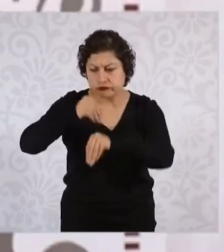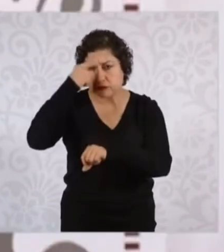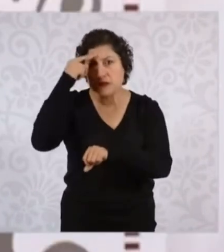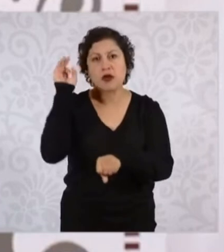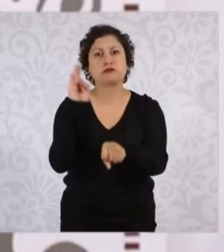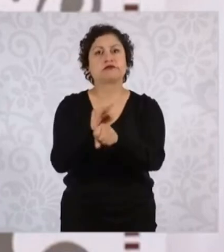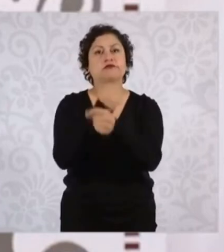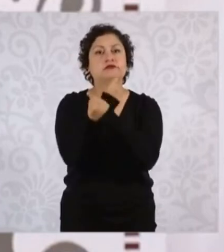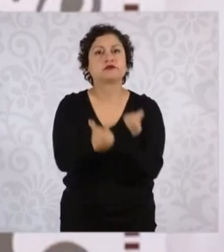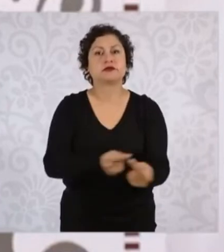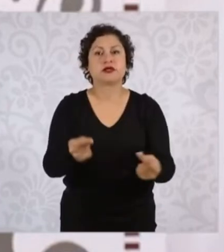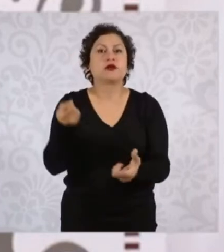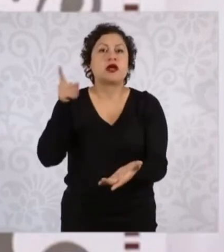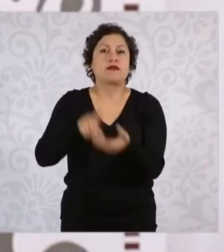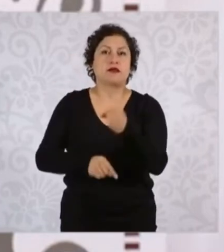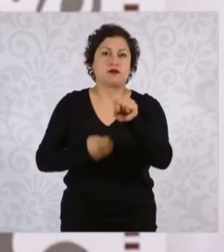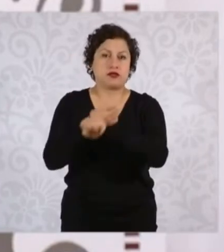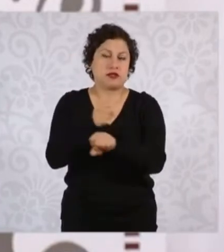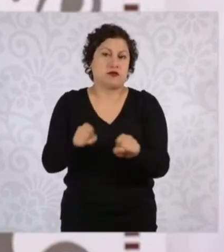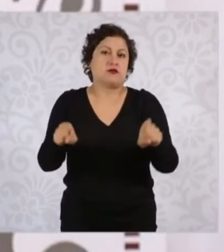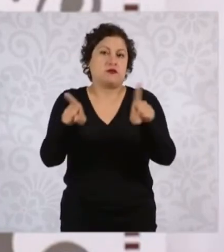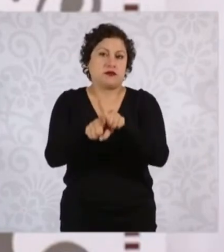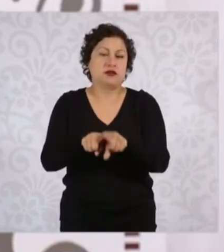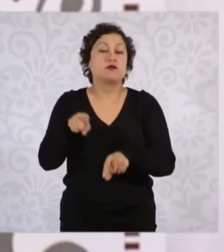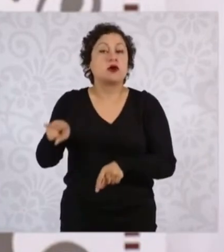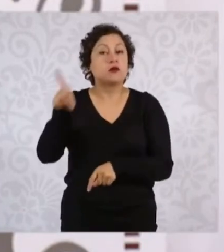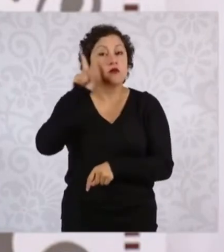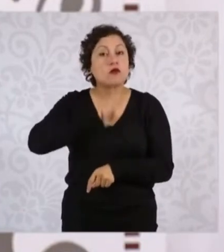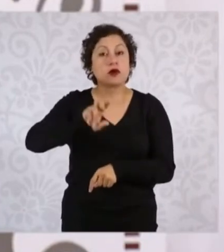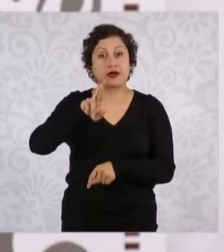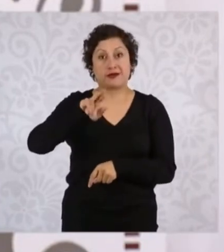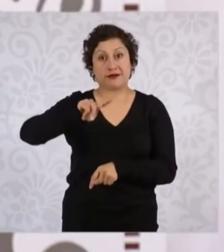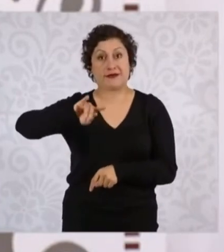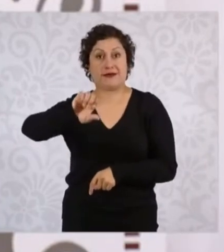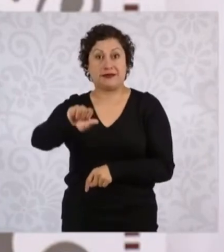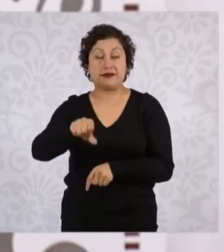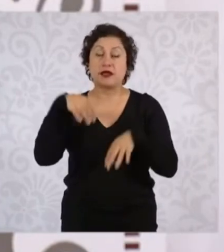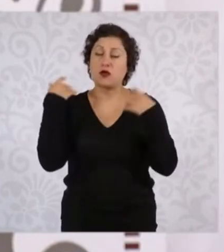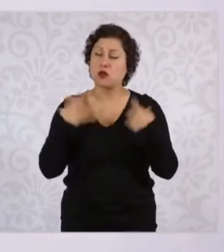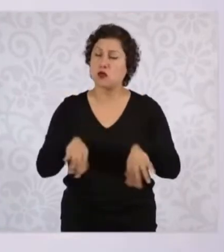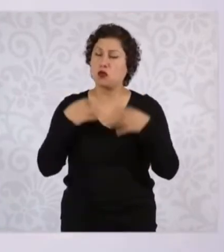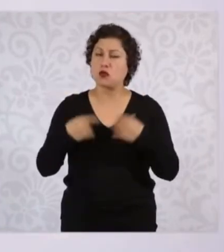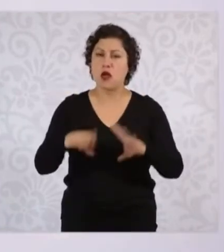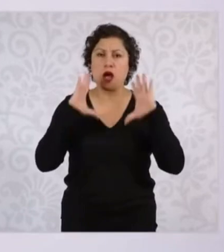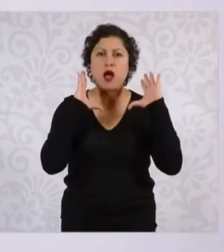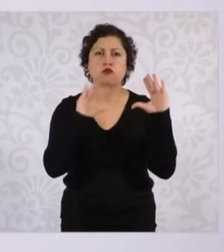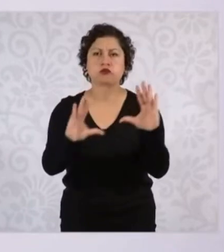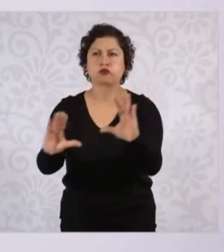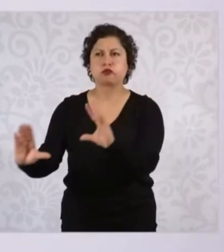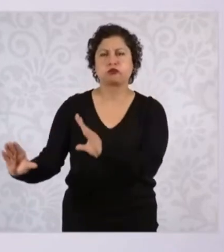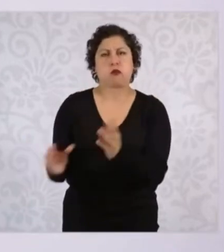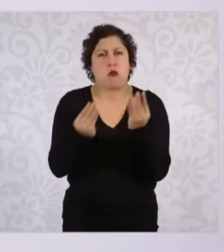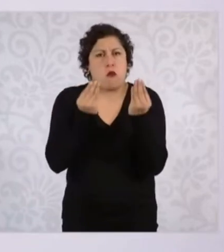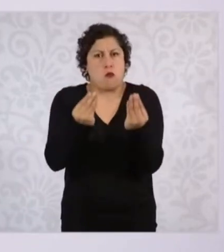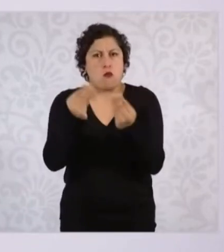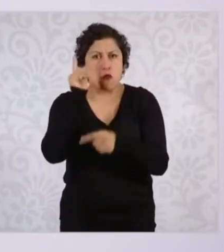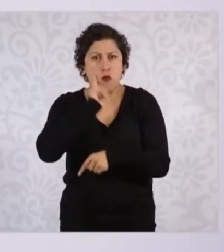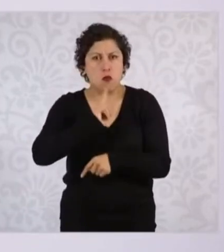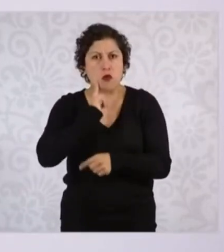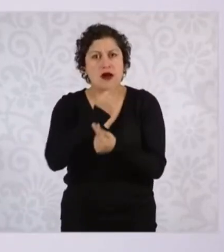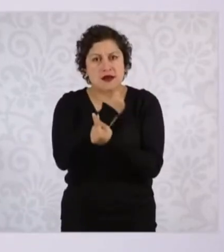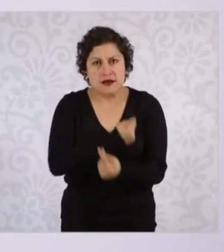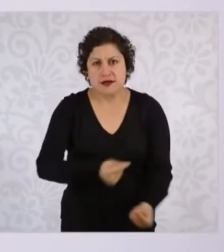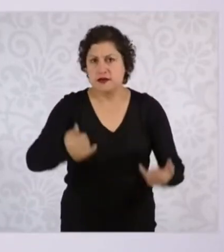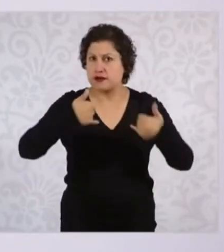La labor de Rita influenció a decenas de mujeres de su época y de las décadas posteriores a su